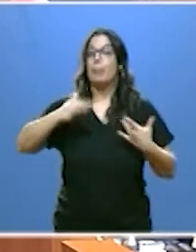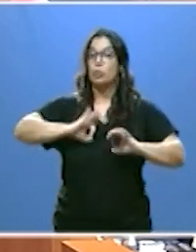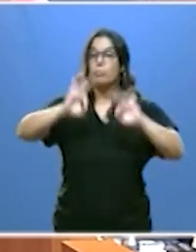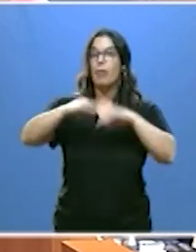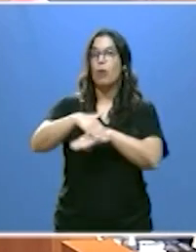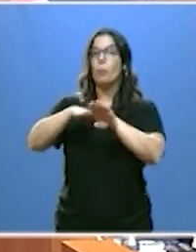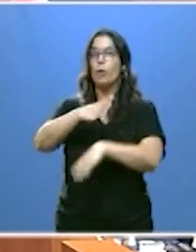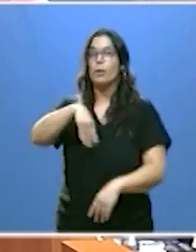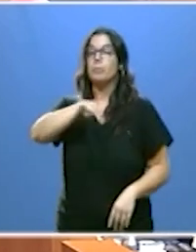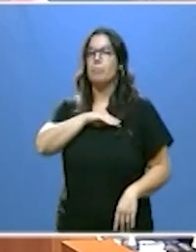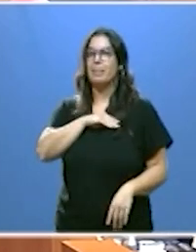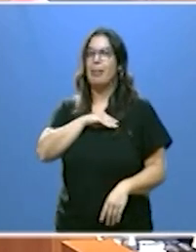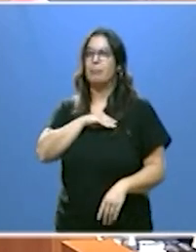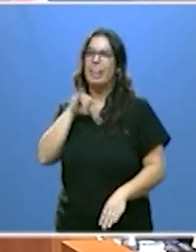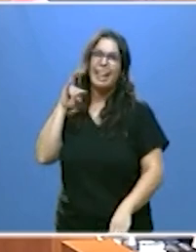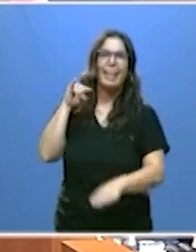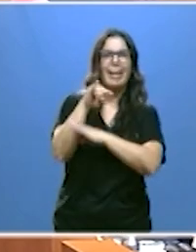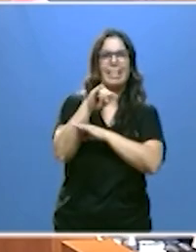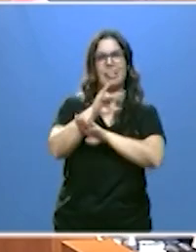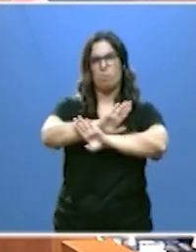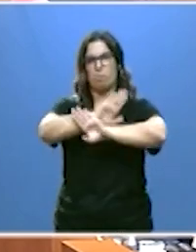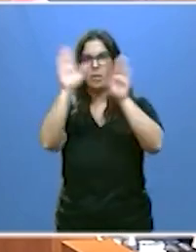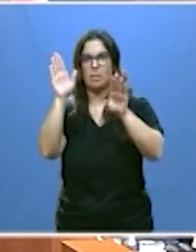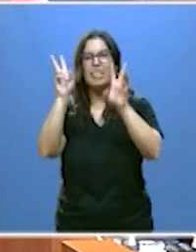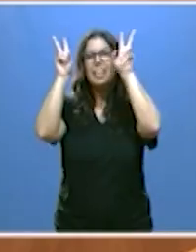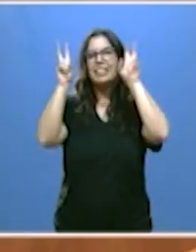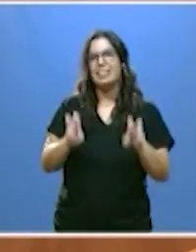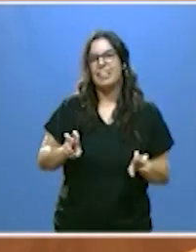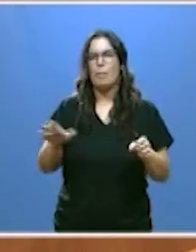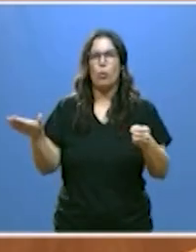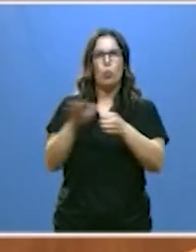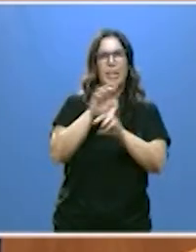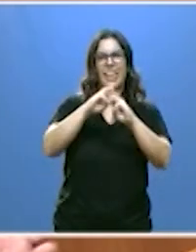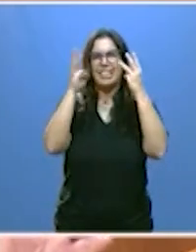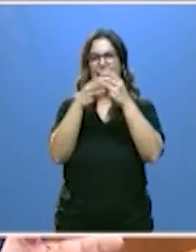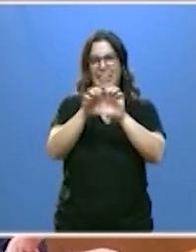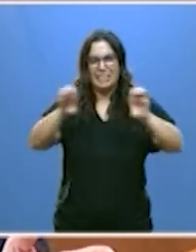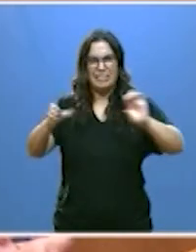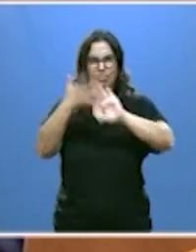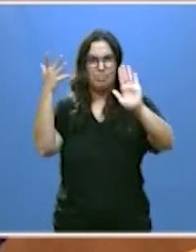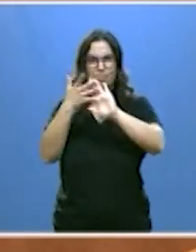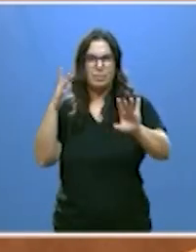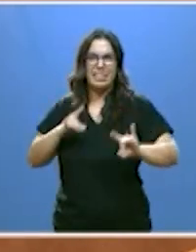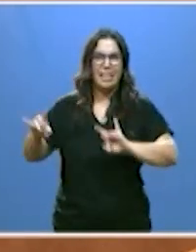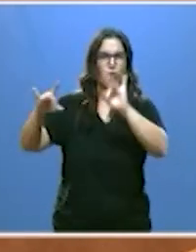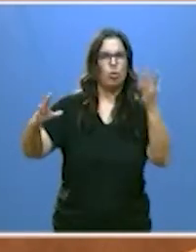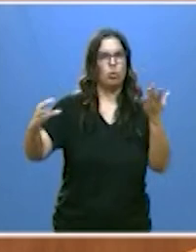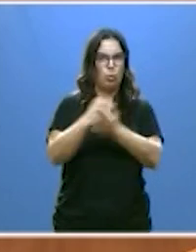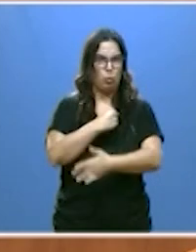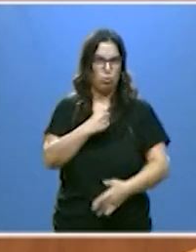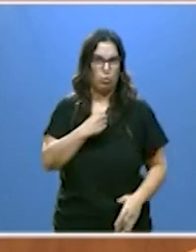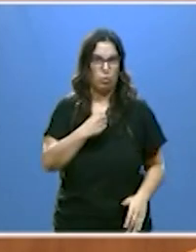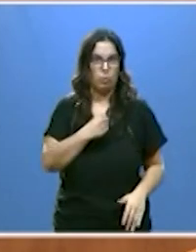de España no nos engañe en la tarea de llevar la banda ancha a todos los territorios y rincones de Castilla y León